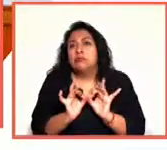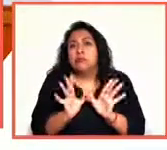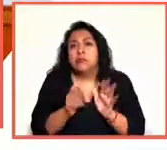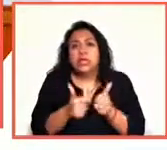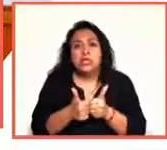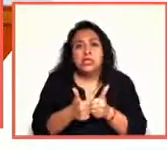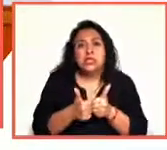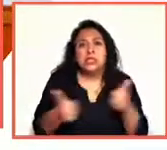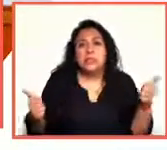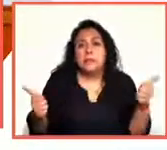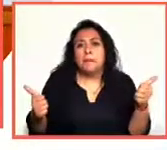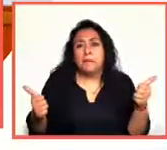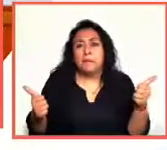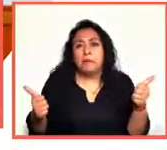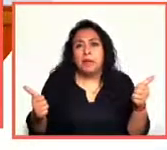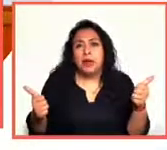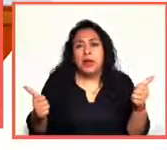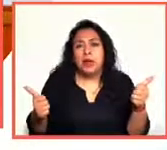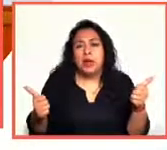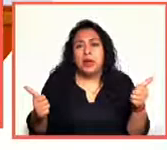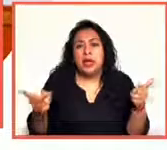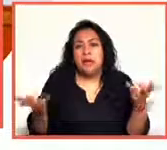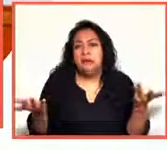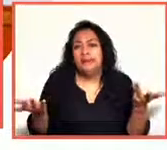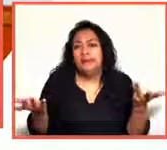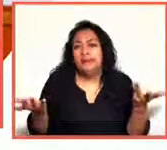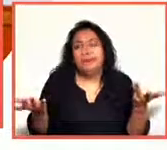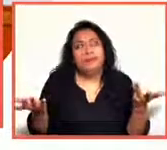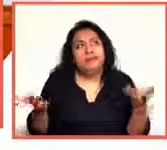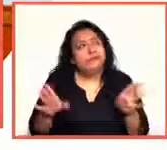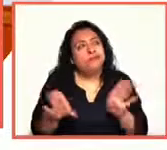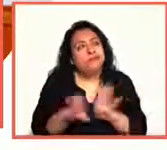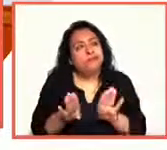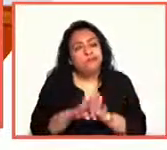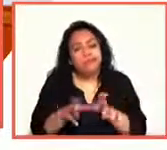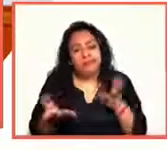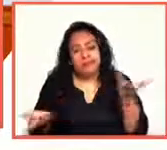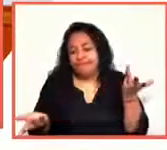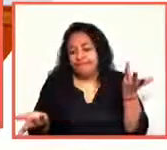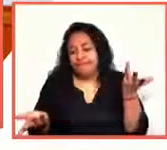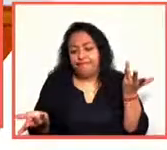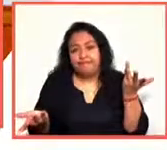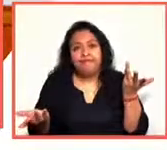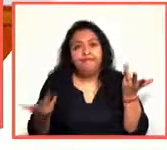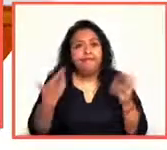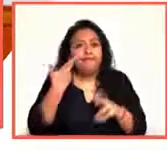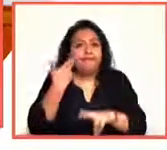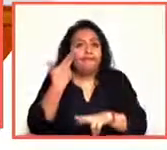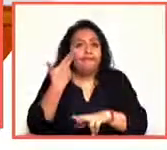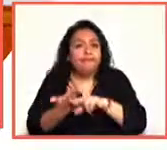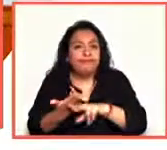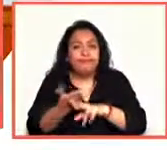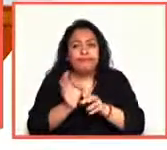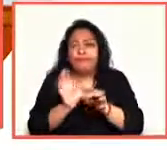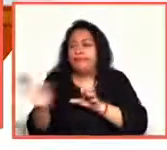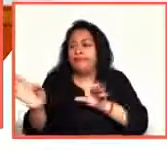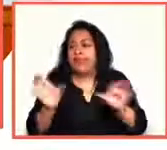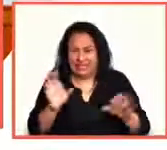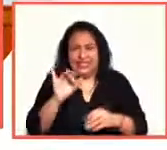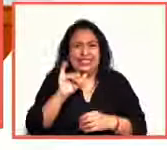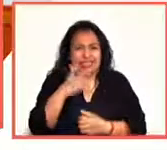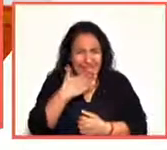como funciones. sea, está bien, somos,